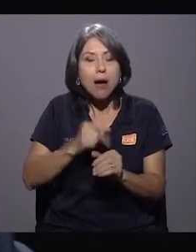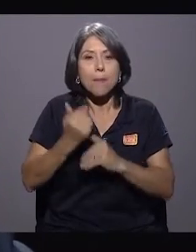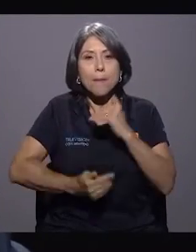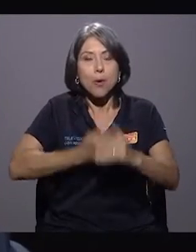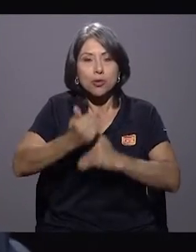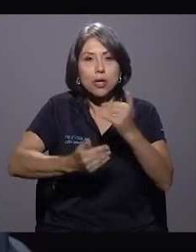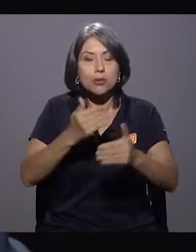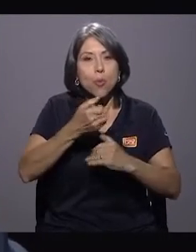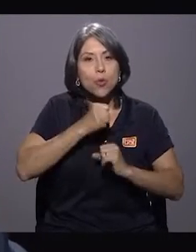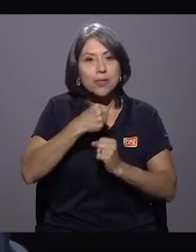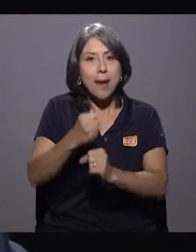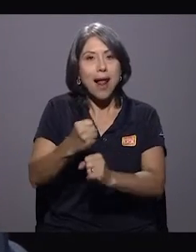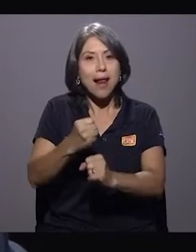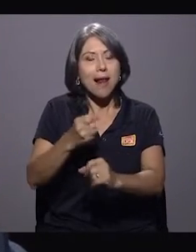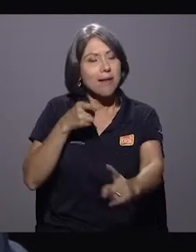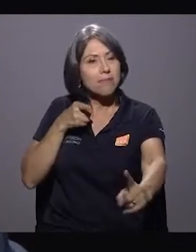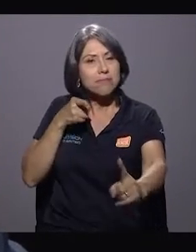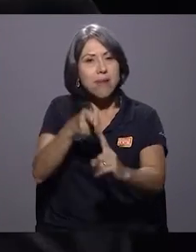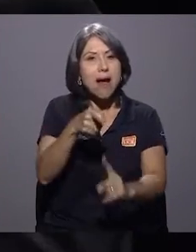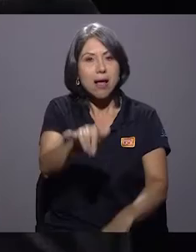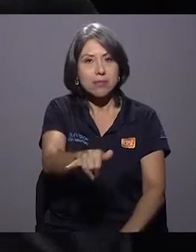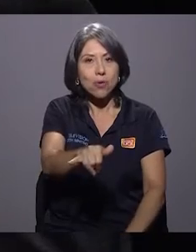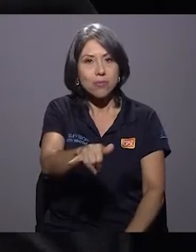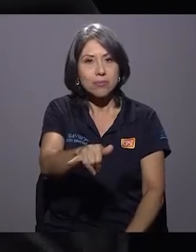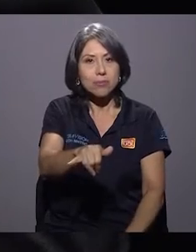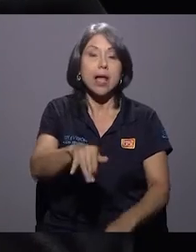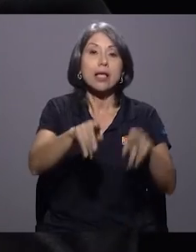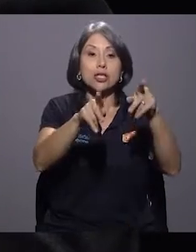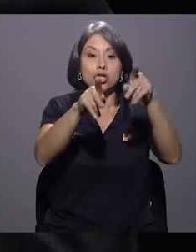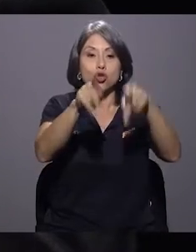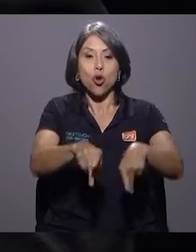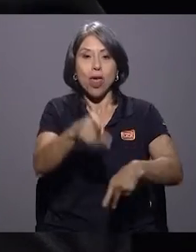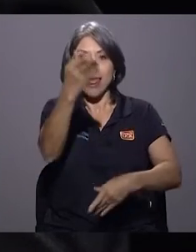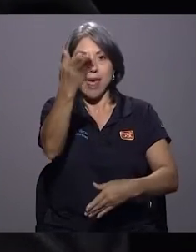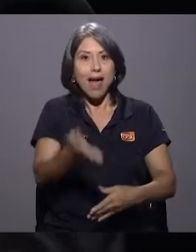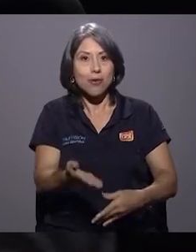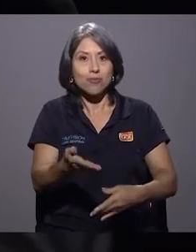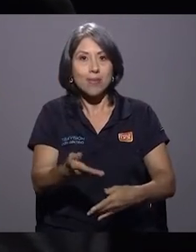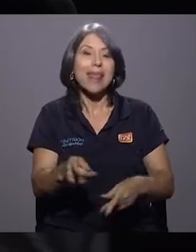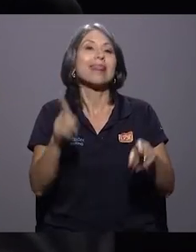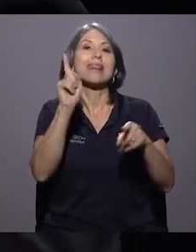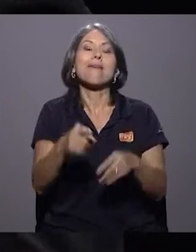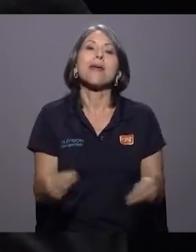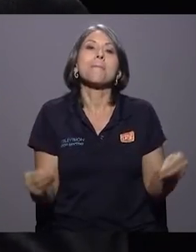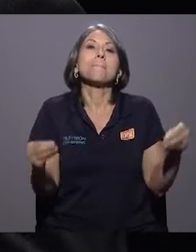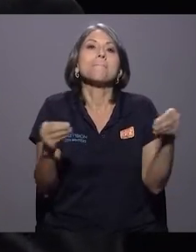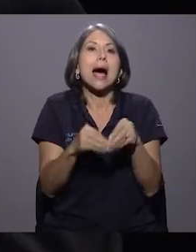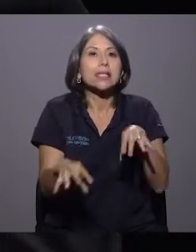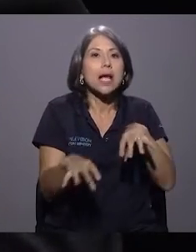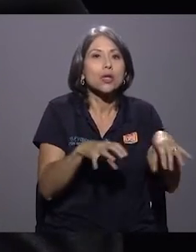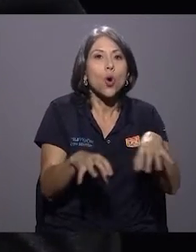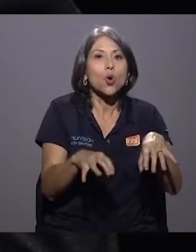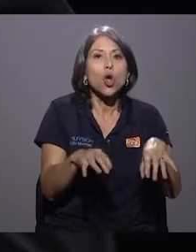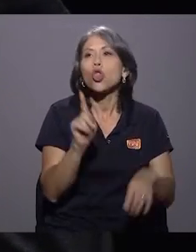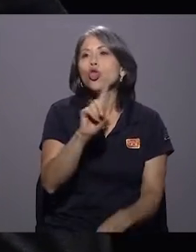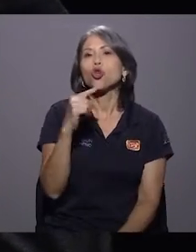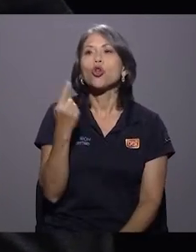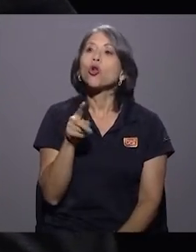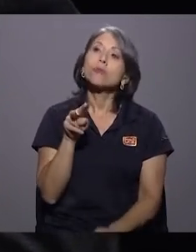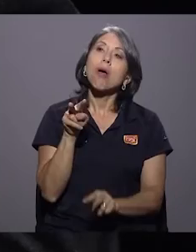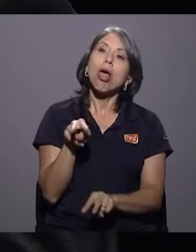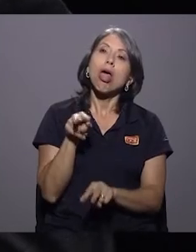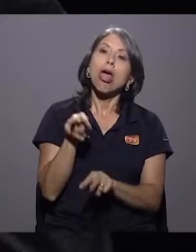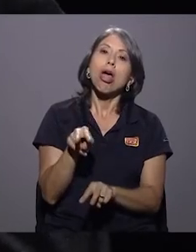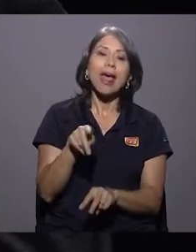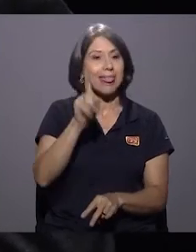municipal va dirigido a eso, a convertir al ciudadano en más actor que espectador, a darle espacios